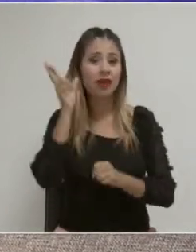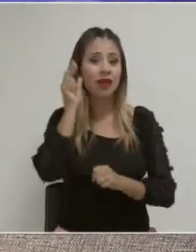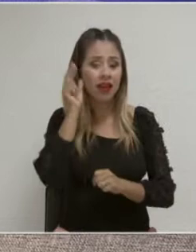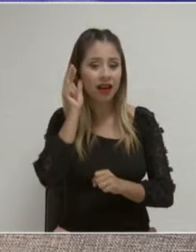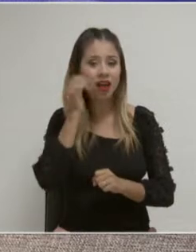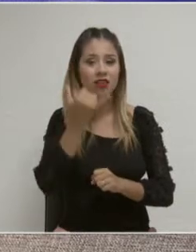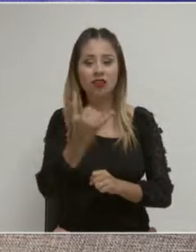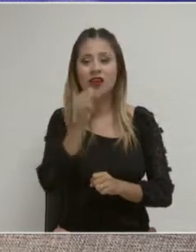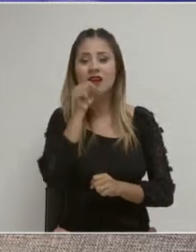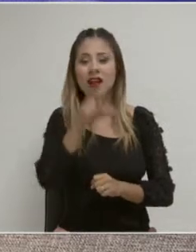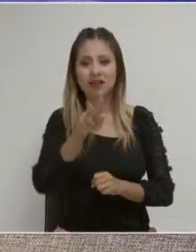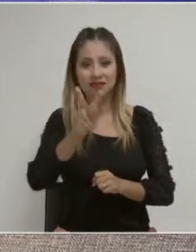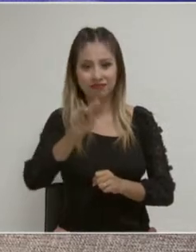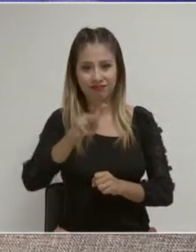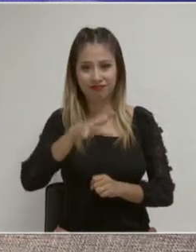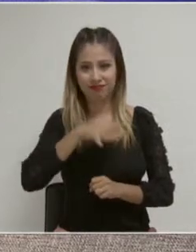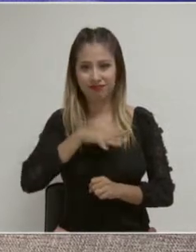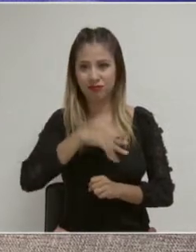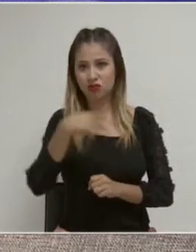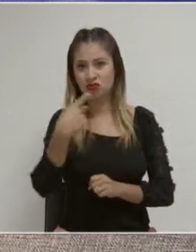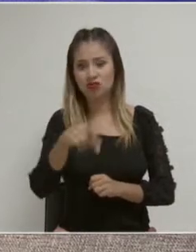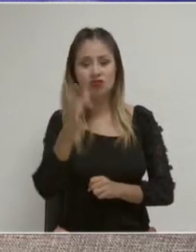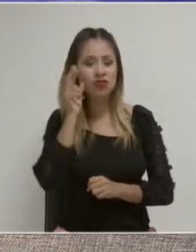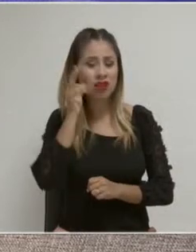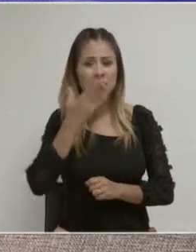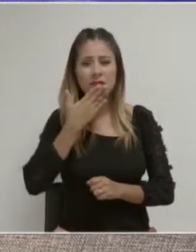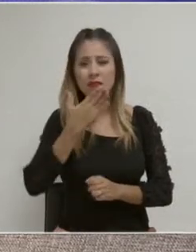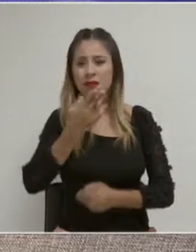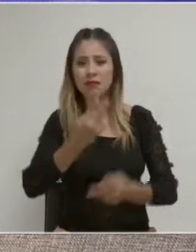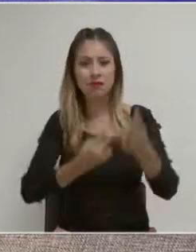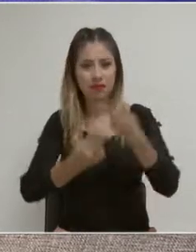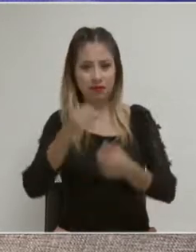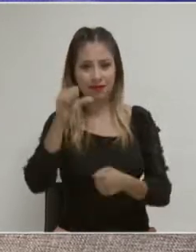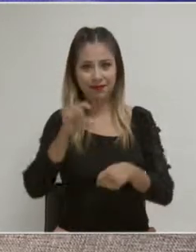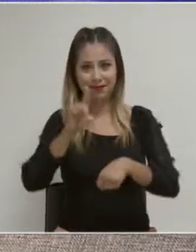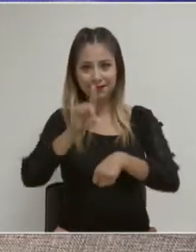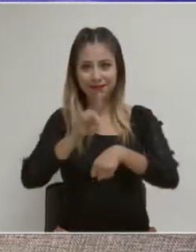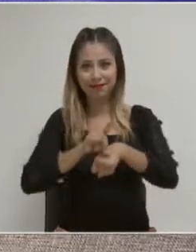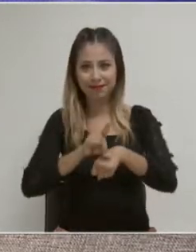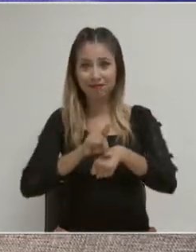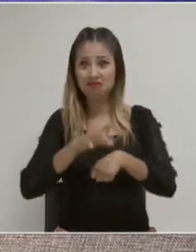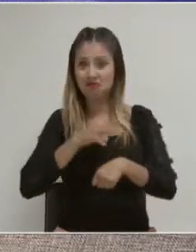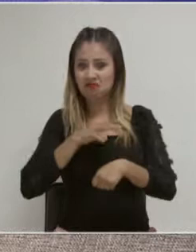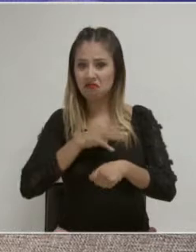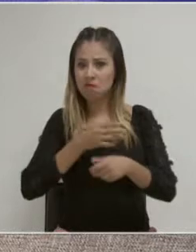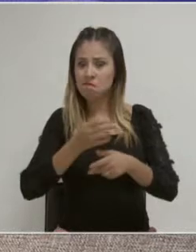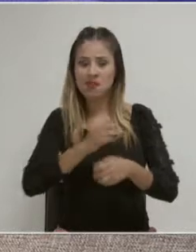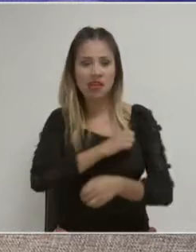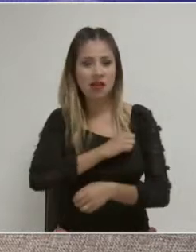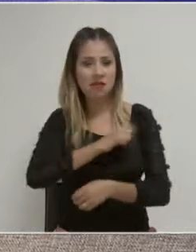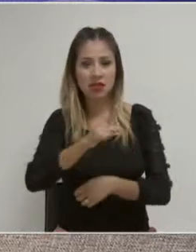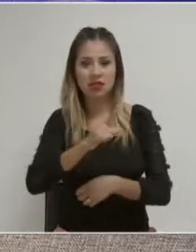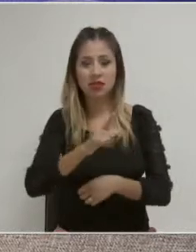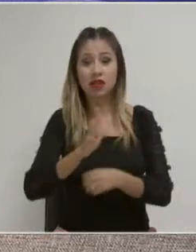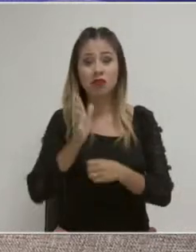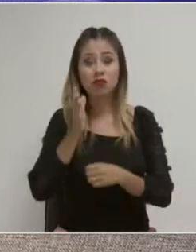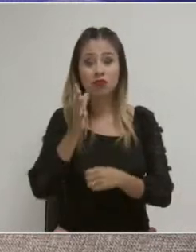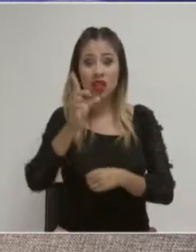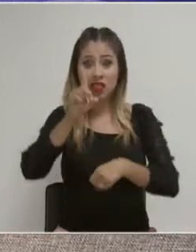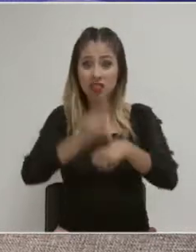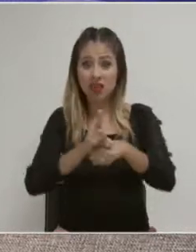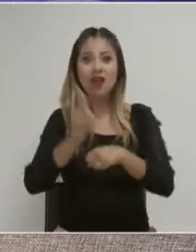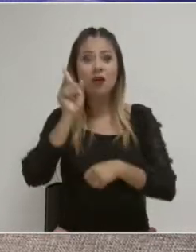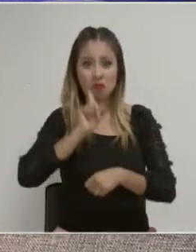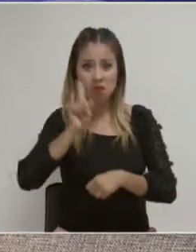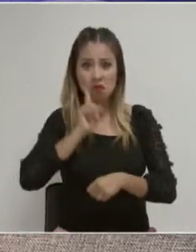Televisión. Esta señal que a través de Jalisco TV y Jalisco Radio les da la más cordial bienvenida a este programa especial Un Día Sin Mujeres. Le